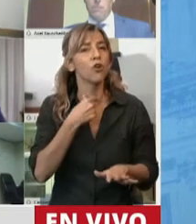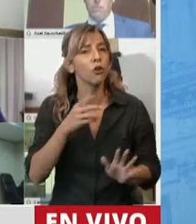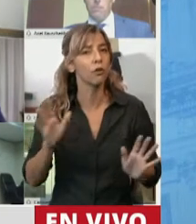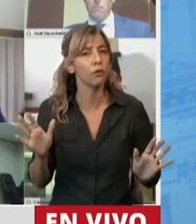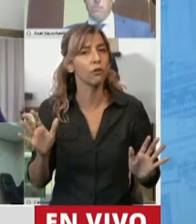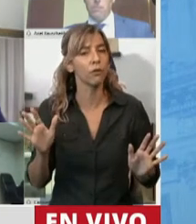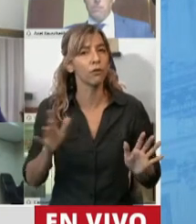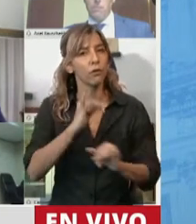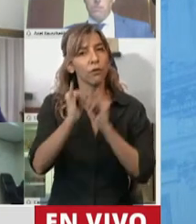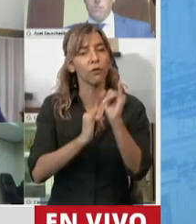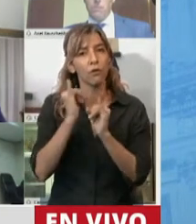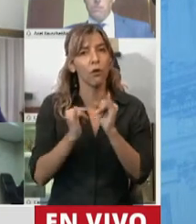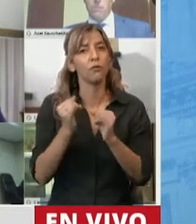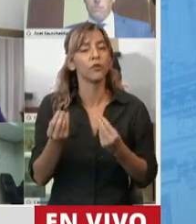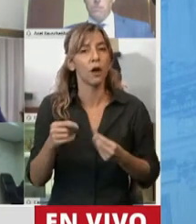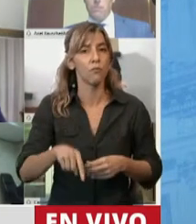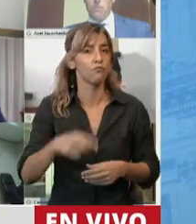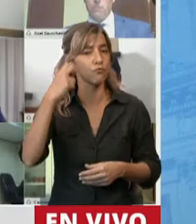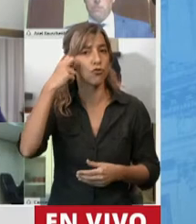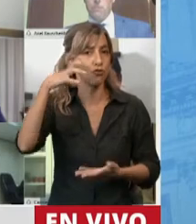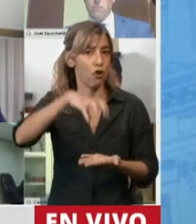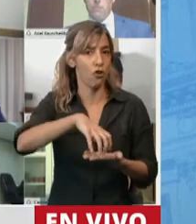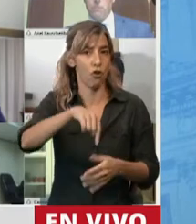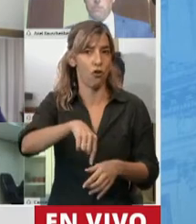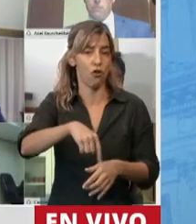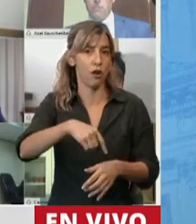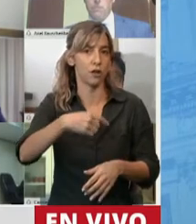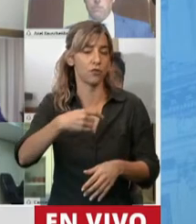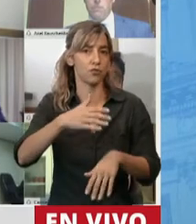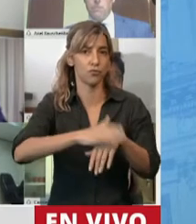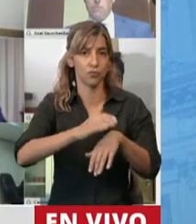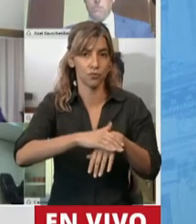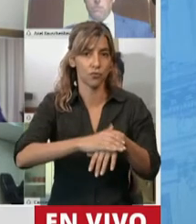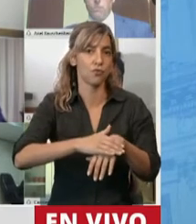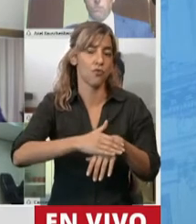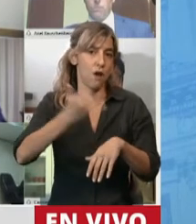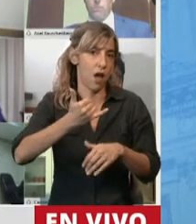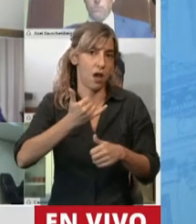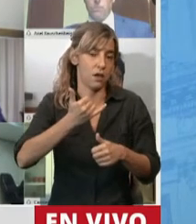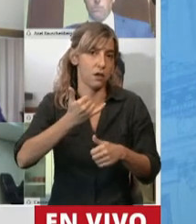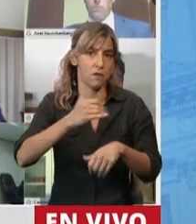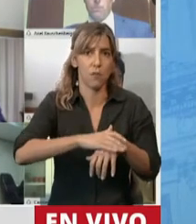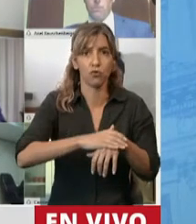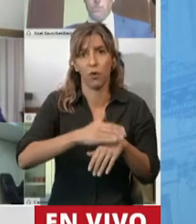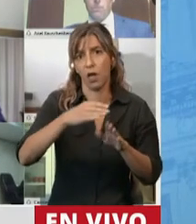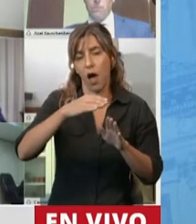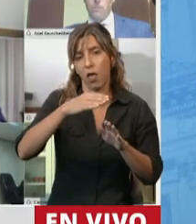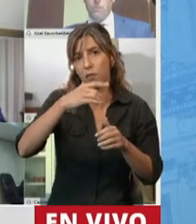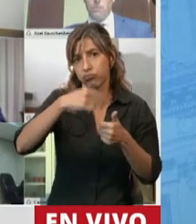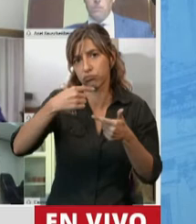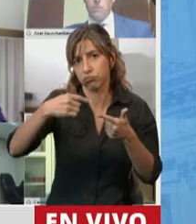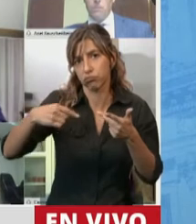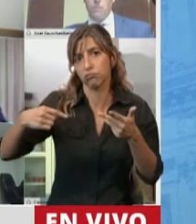atribuciones que tiene este Congreso, a las competencias que le asigna la Constitución Nacional, cuyo respeto